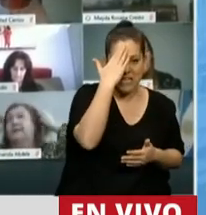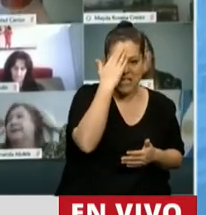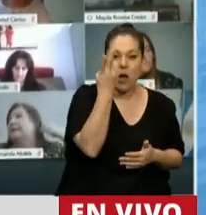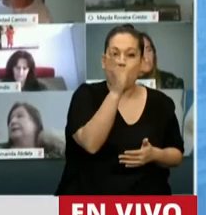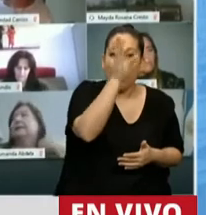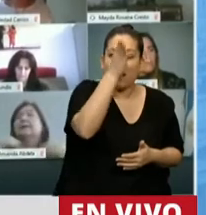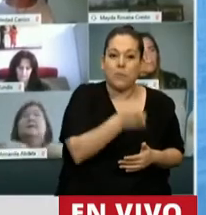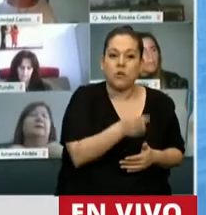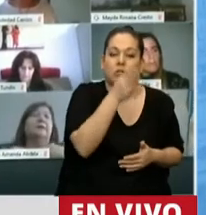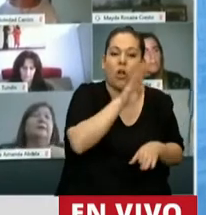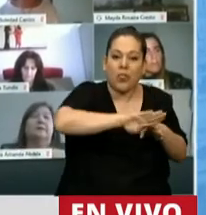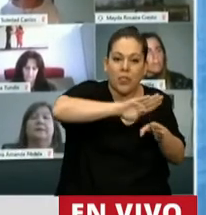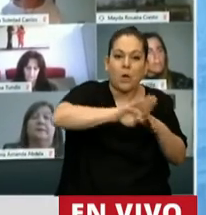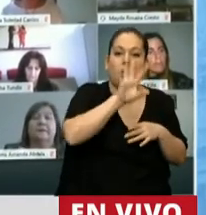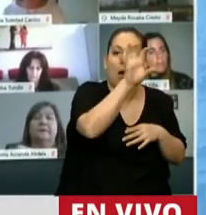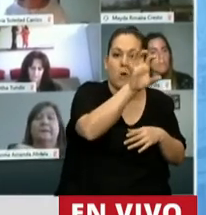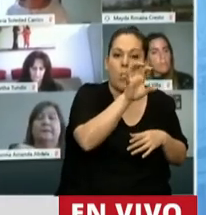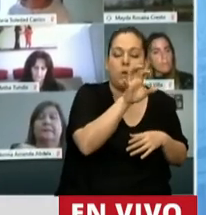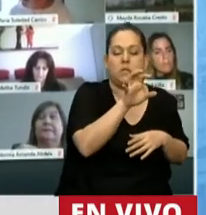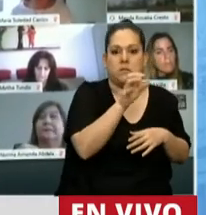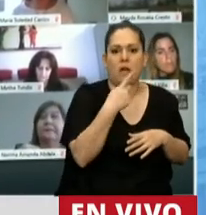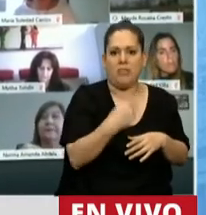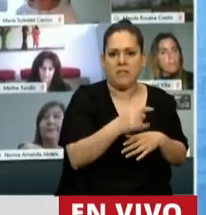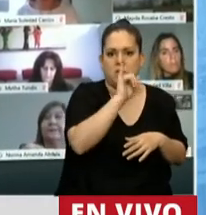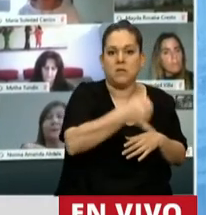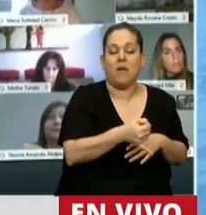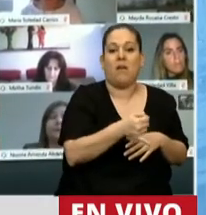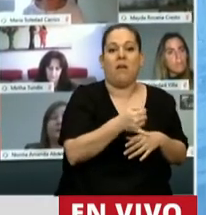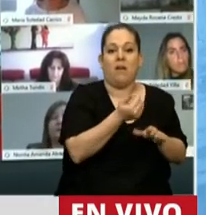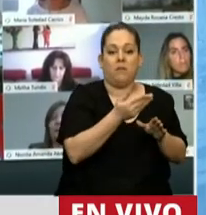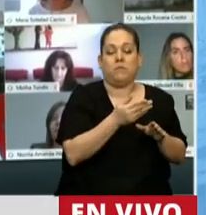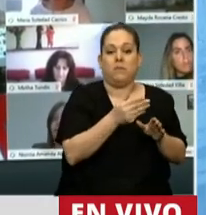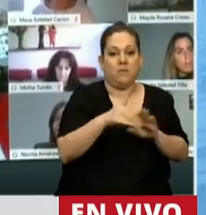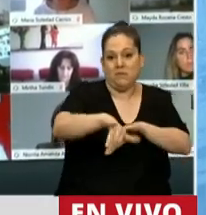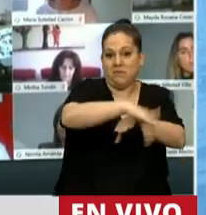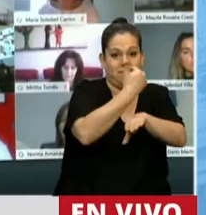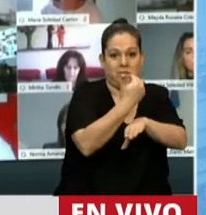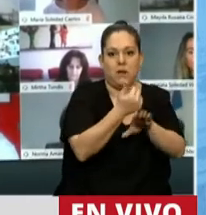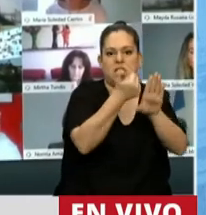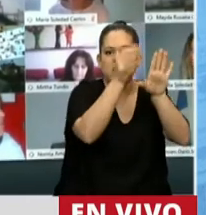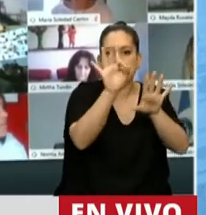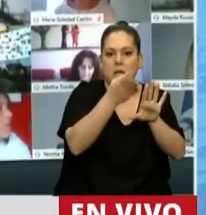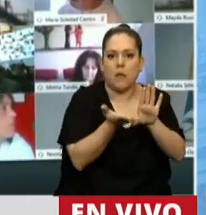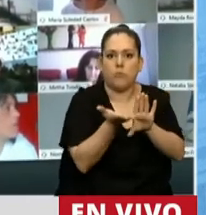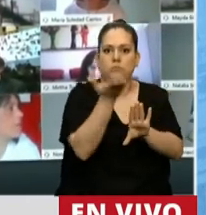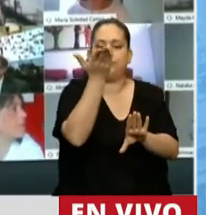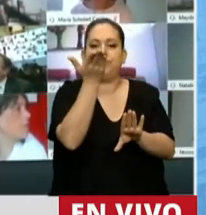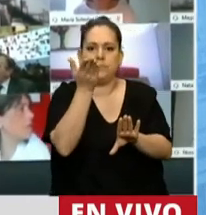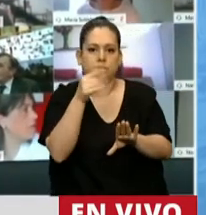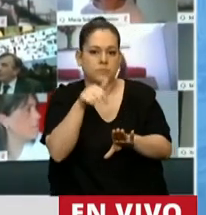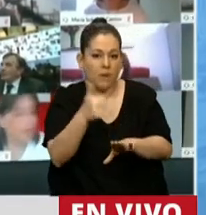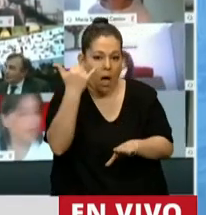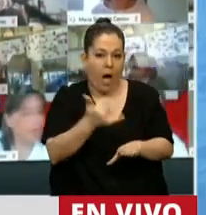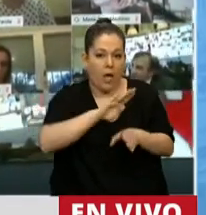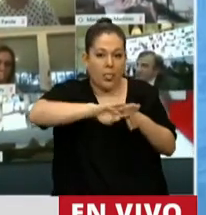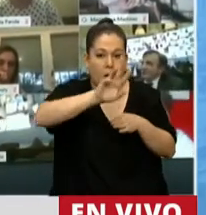dólares de la provincia comprometido. Cuando se fue, el 60% de la deuda de la provincia de Mendoza está contraída